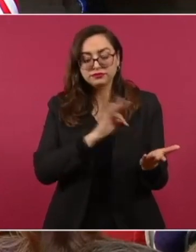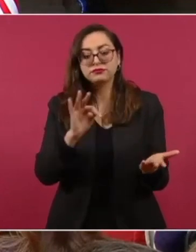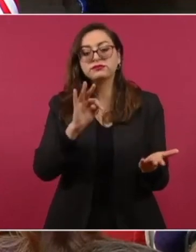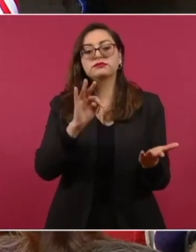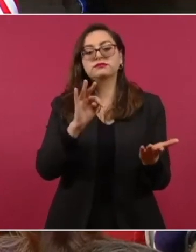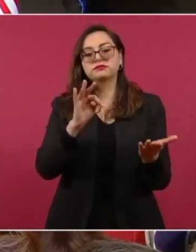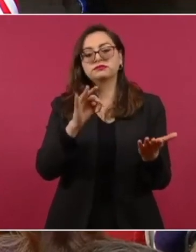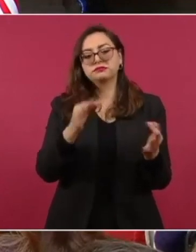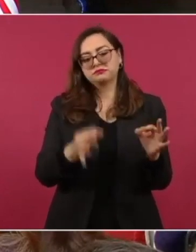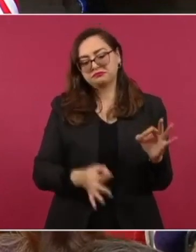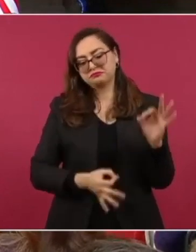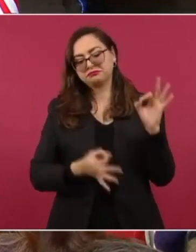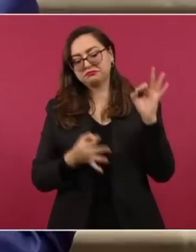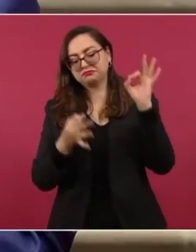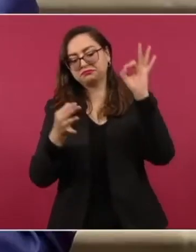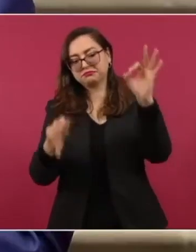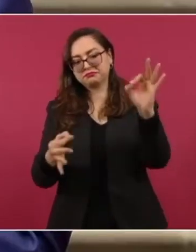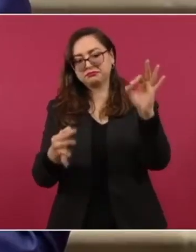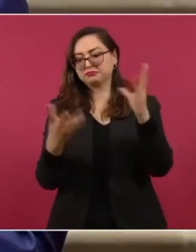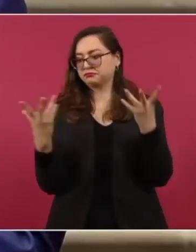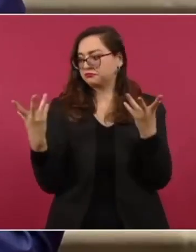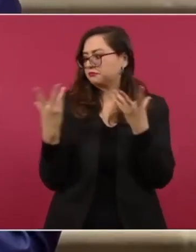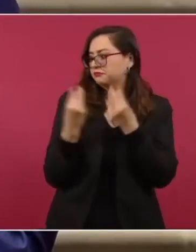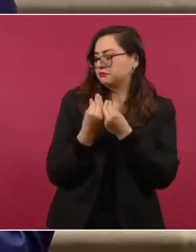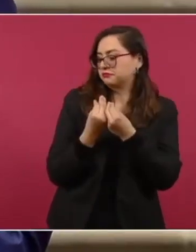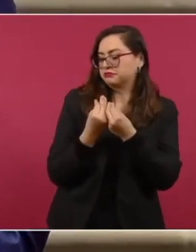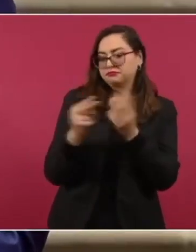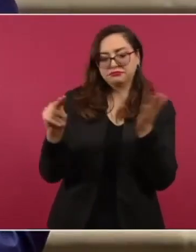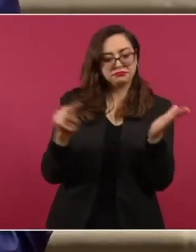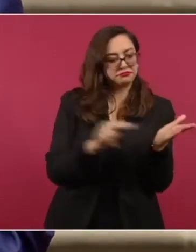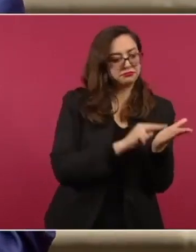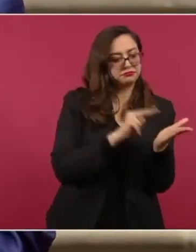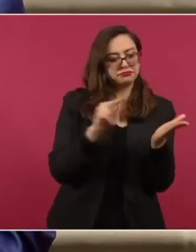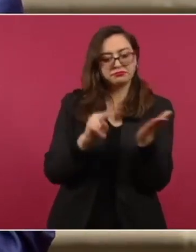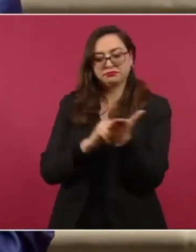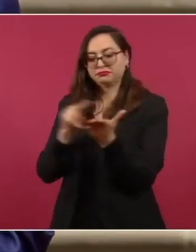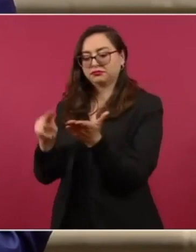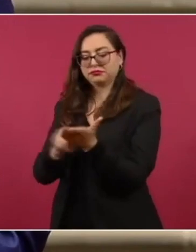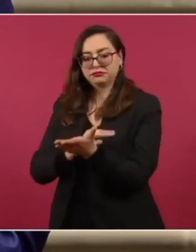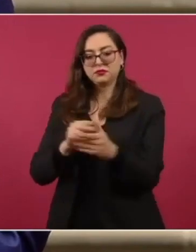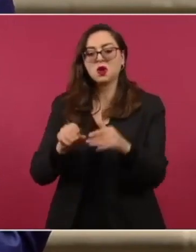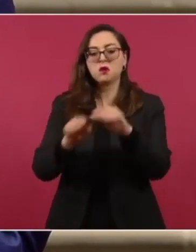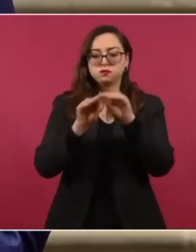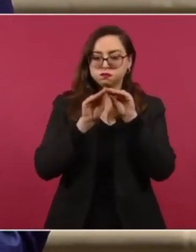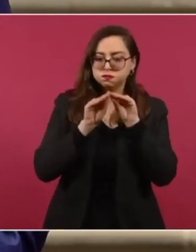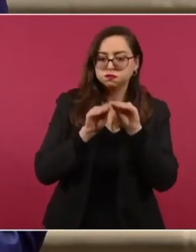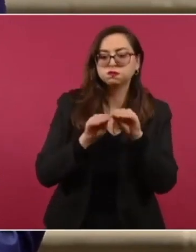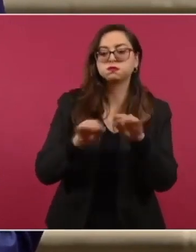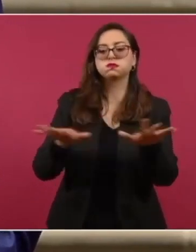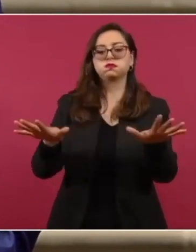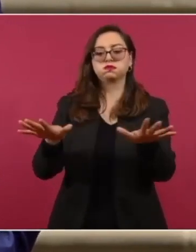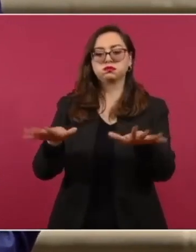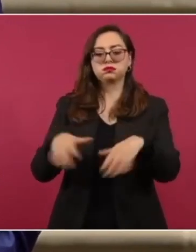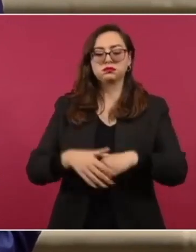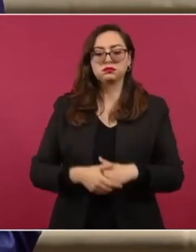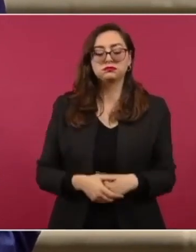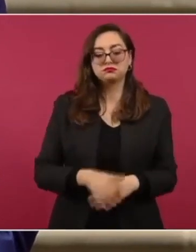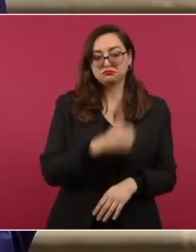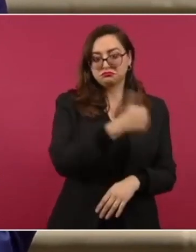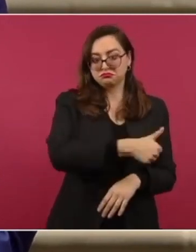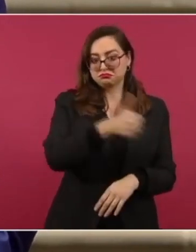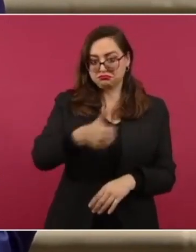a través de un comunicado conjunto que se les entregará de manera